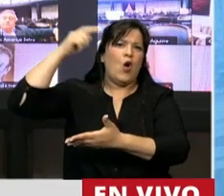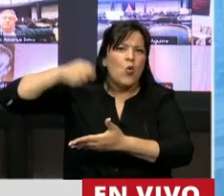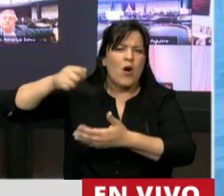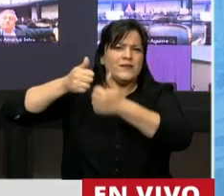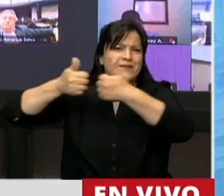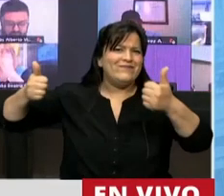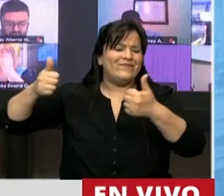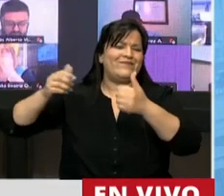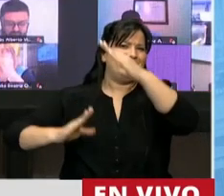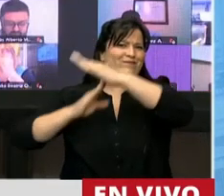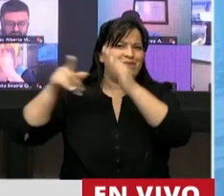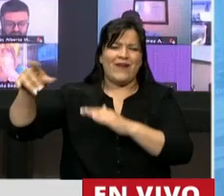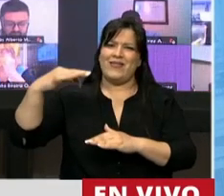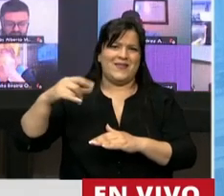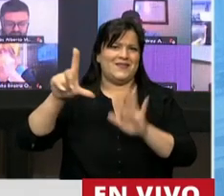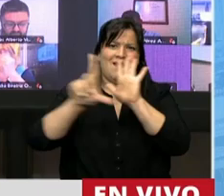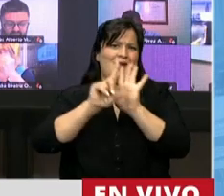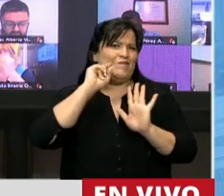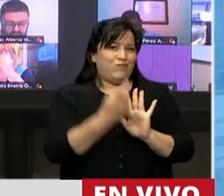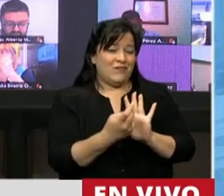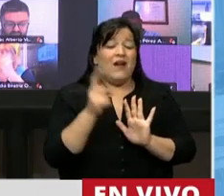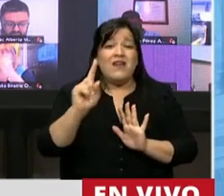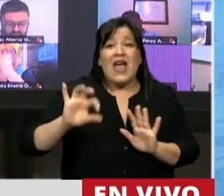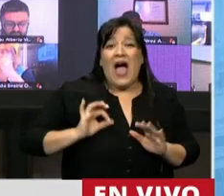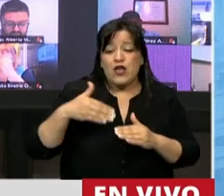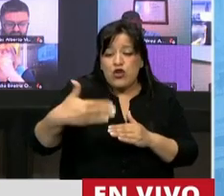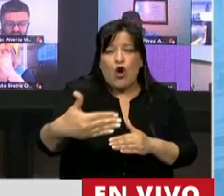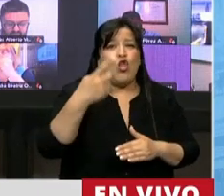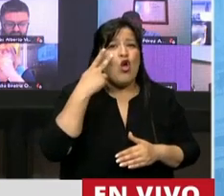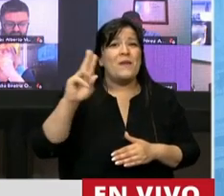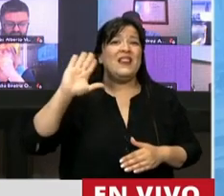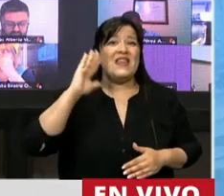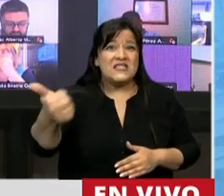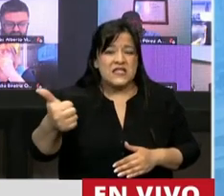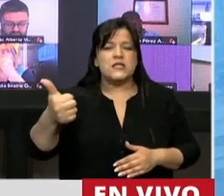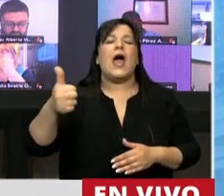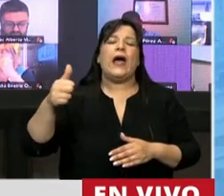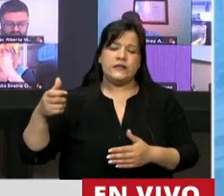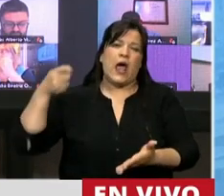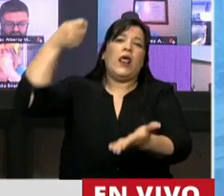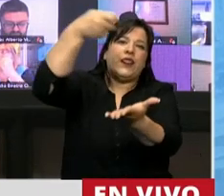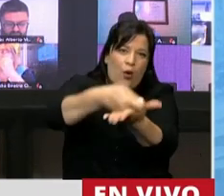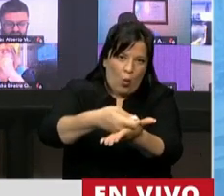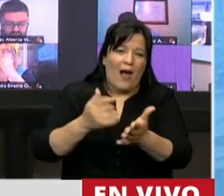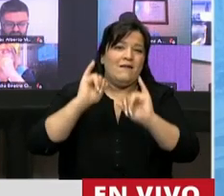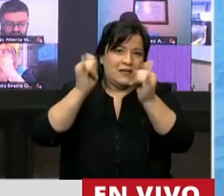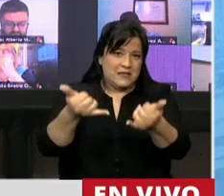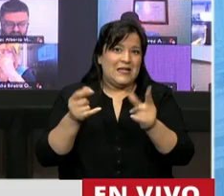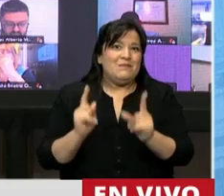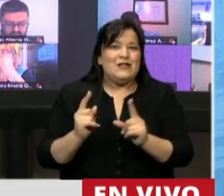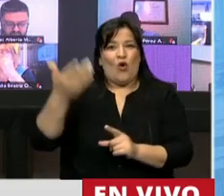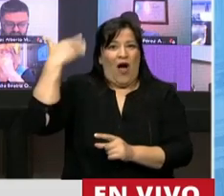la ilegalidad ese proceder y recién en el 2016 se les devolvía a las provincias la integridad de su